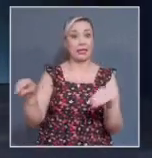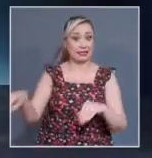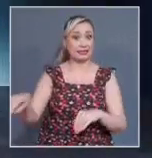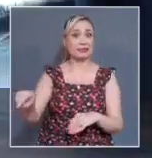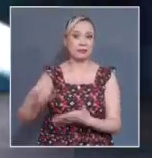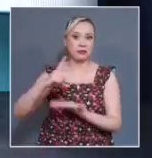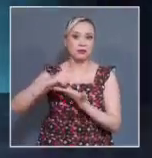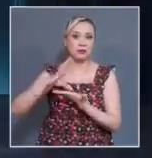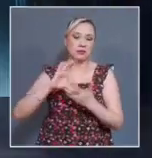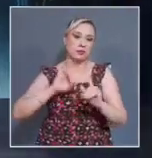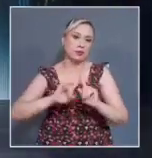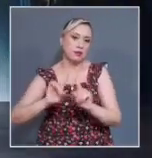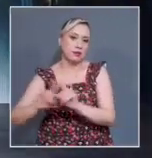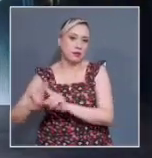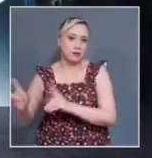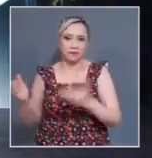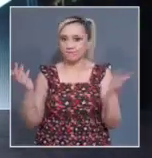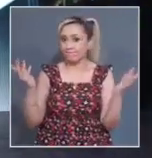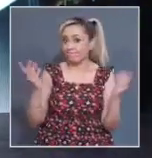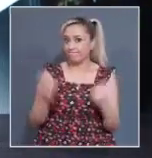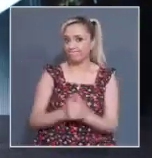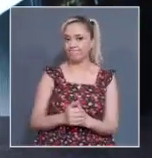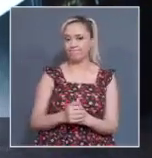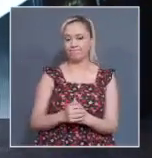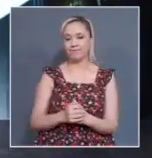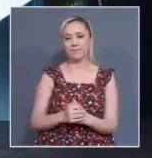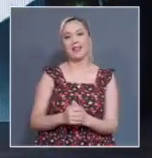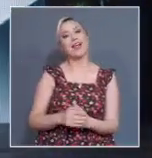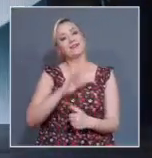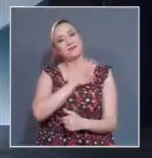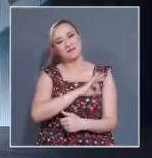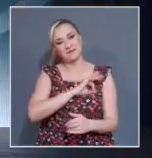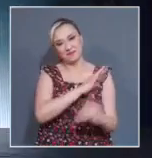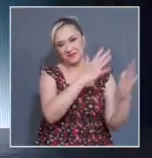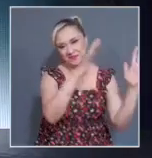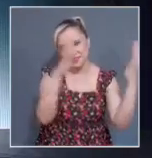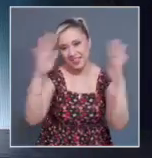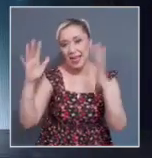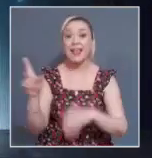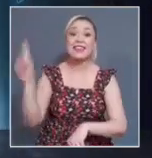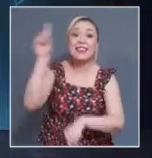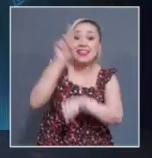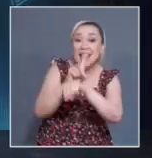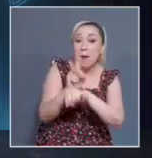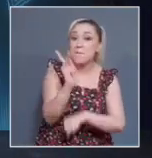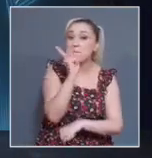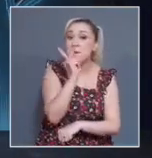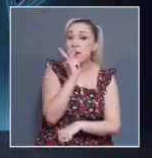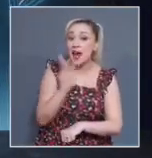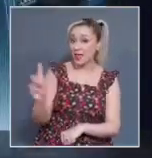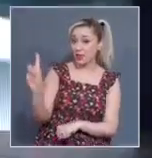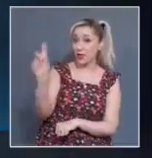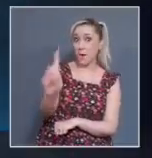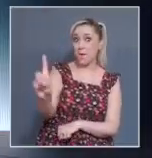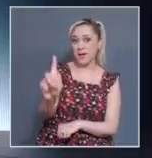Oye, muchas felicidades, por supuesto, por adelantado a todos los papás en su día el próximo domingo, que desde luego en México, pues se celebra el